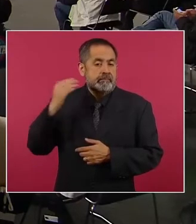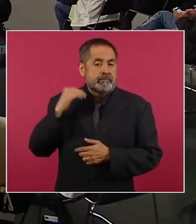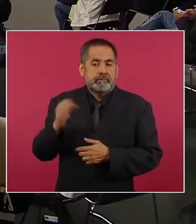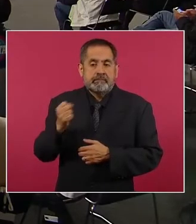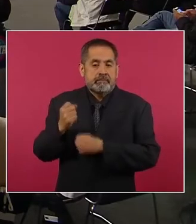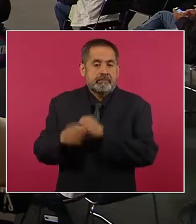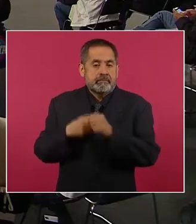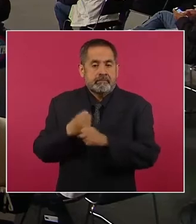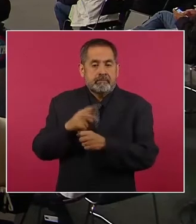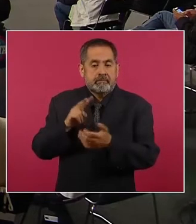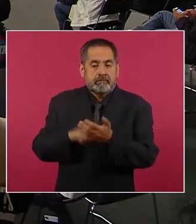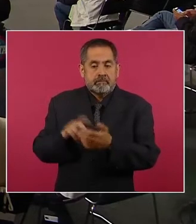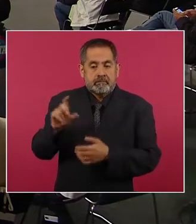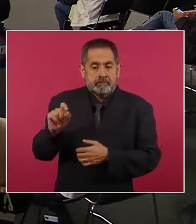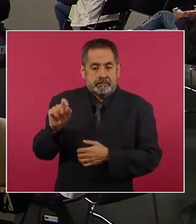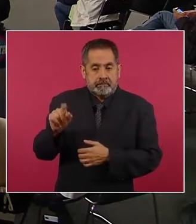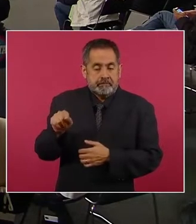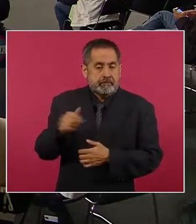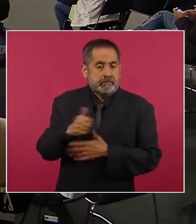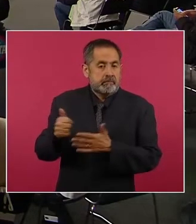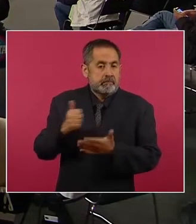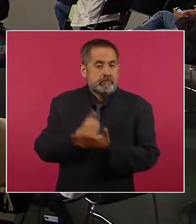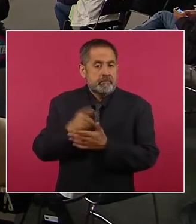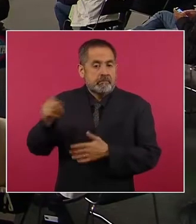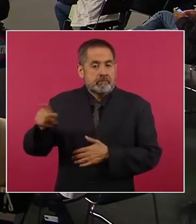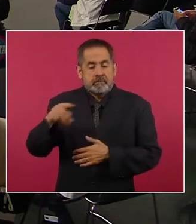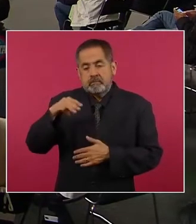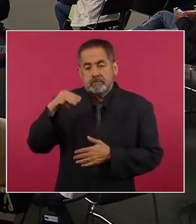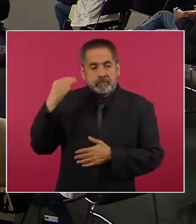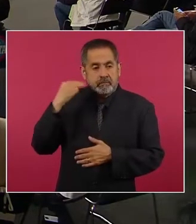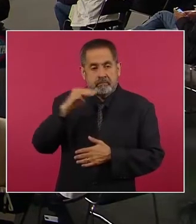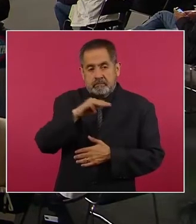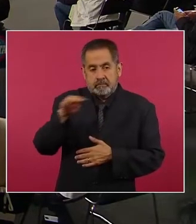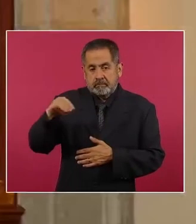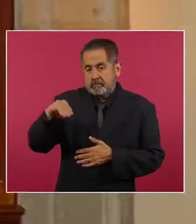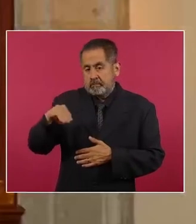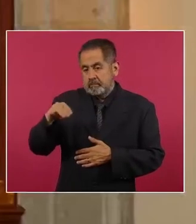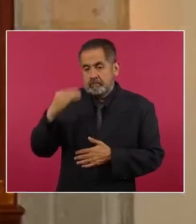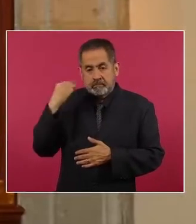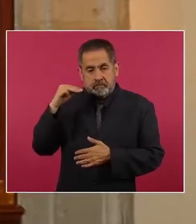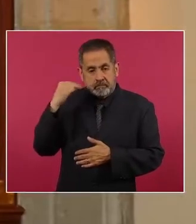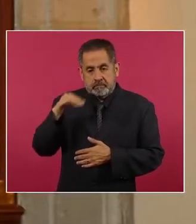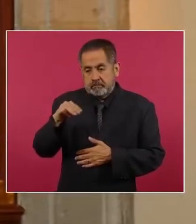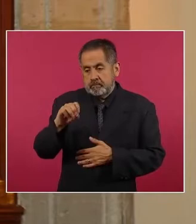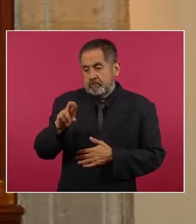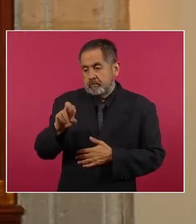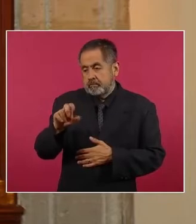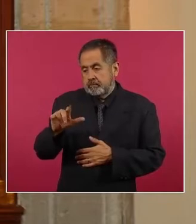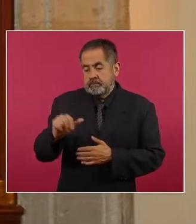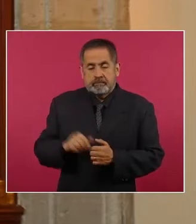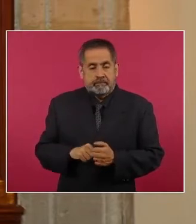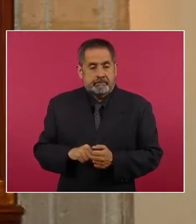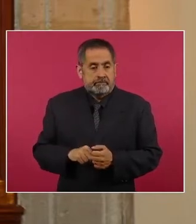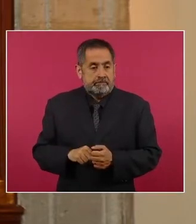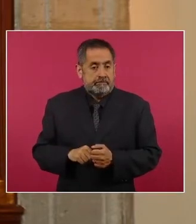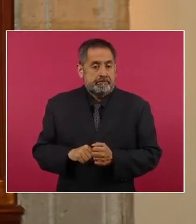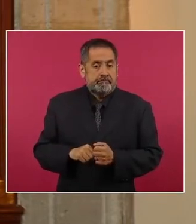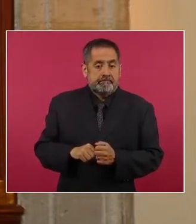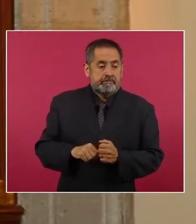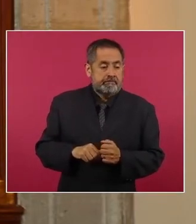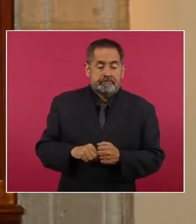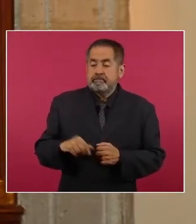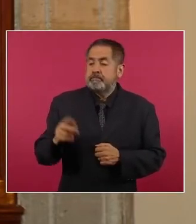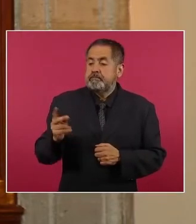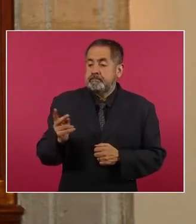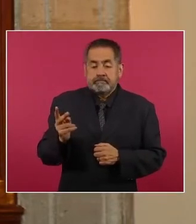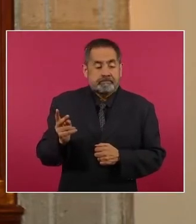2020 en la ciudad de Morelia. Stephanie N. y Laura N. se reunieron con Citlaly